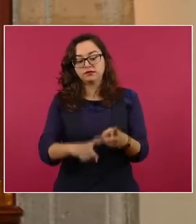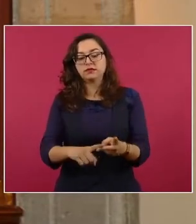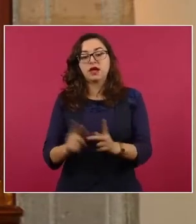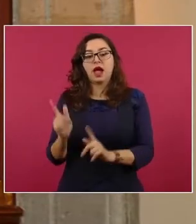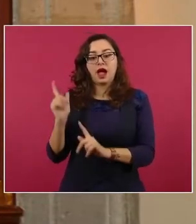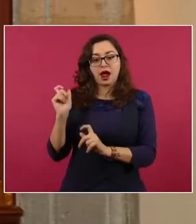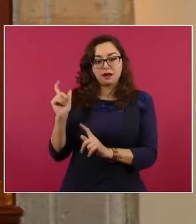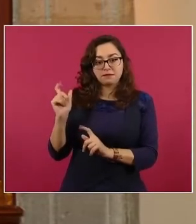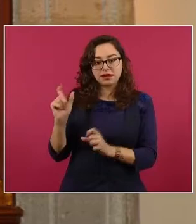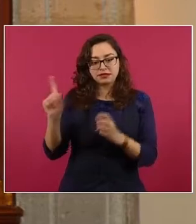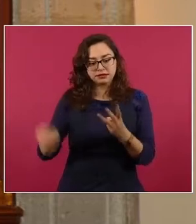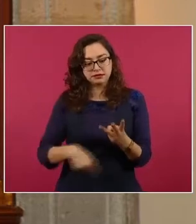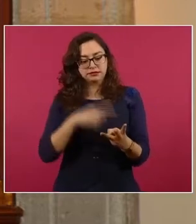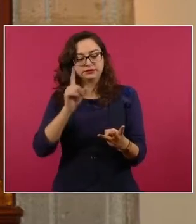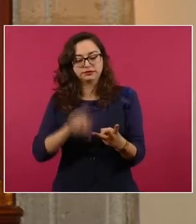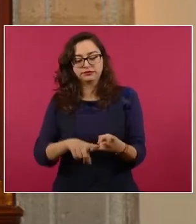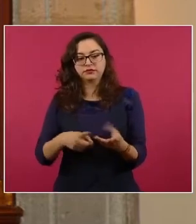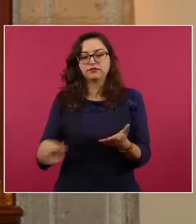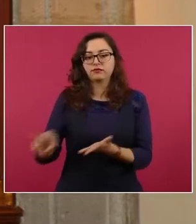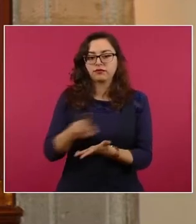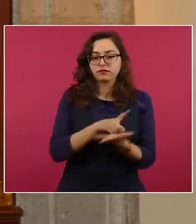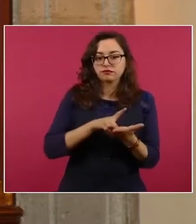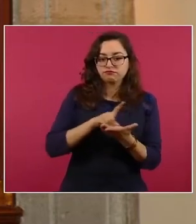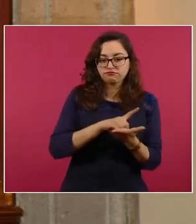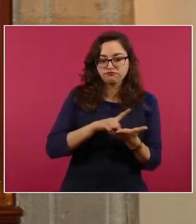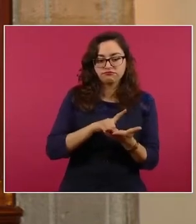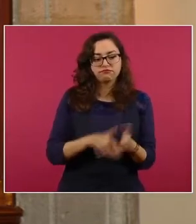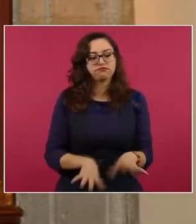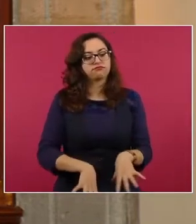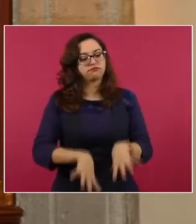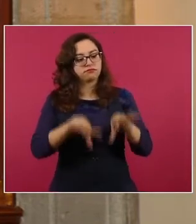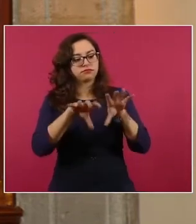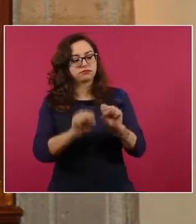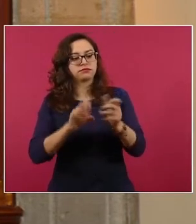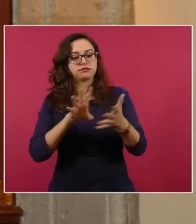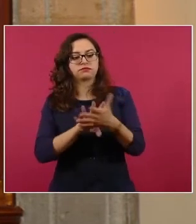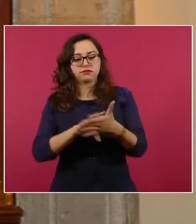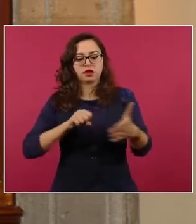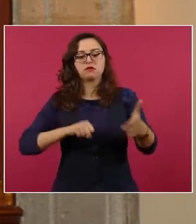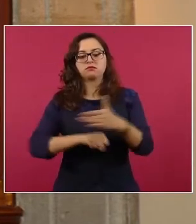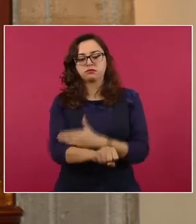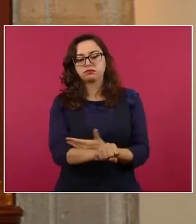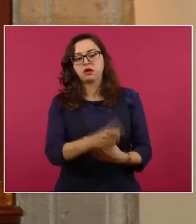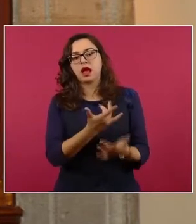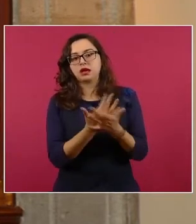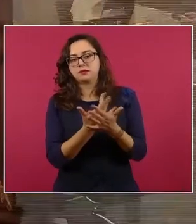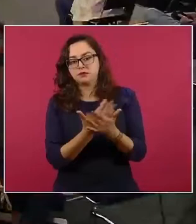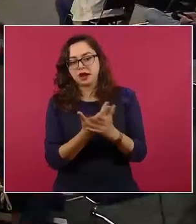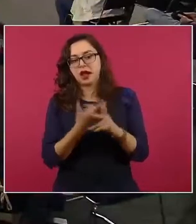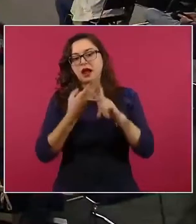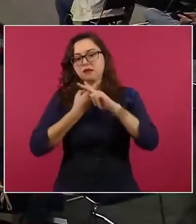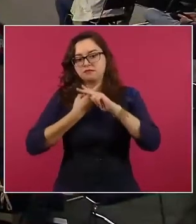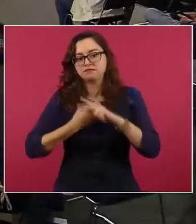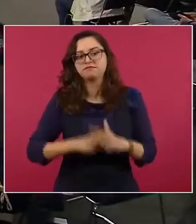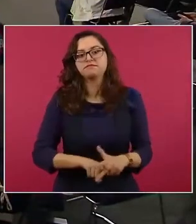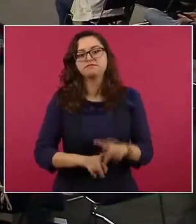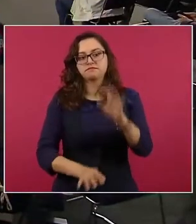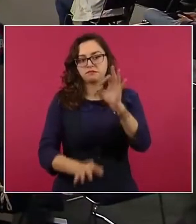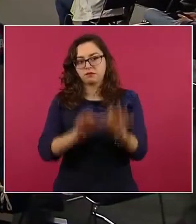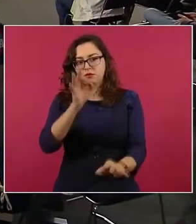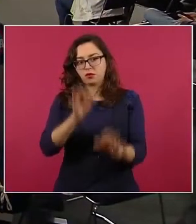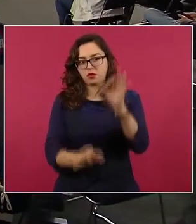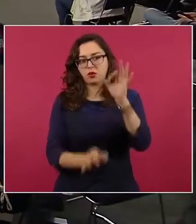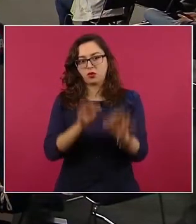por diversos delitos, incluyendo el feminicidio, y se espera su vinculación a proceso penal, toda vez que se